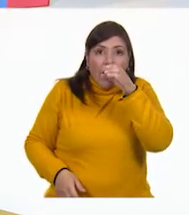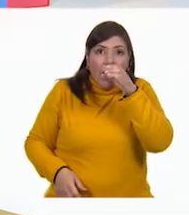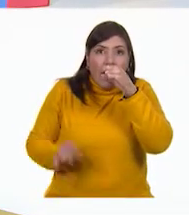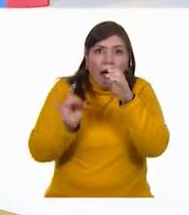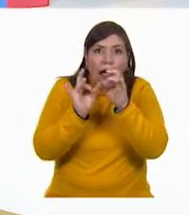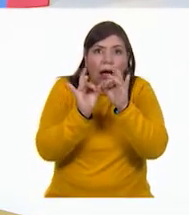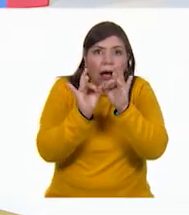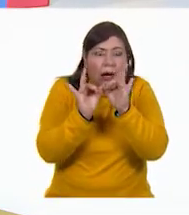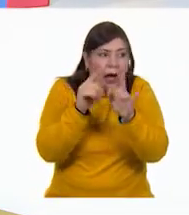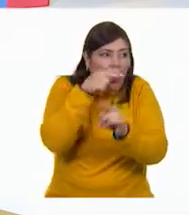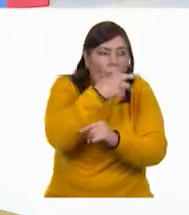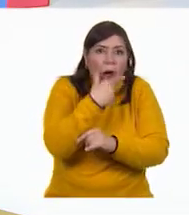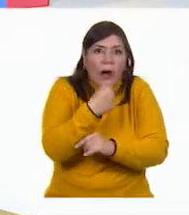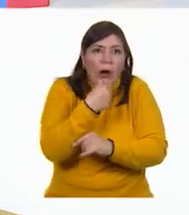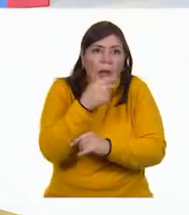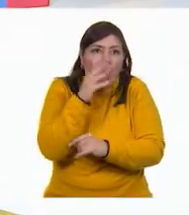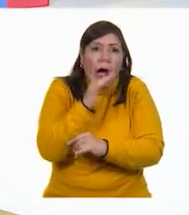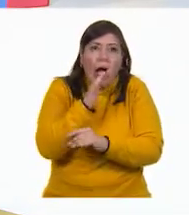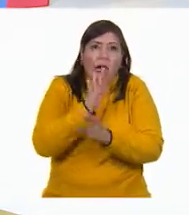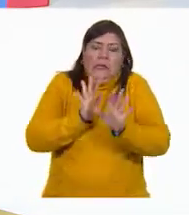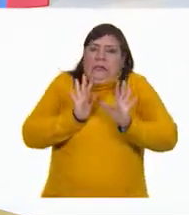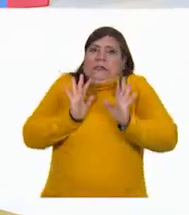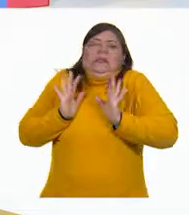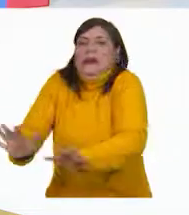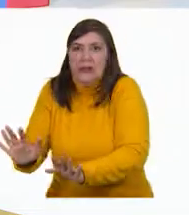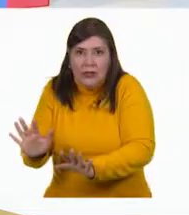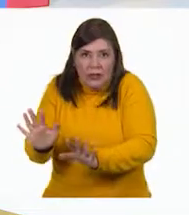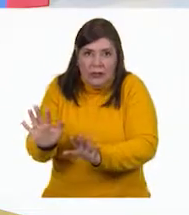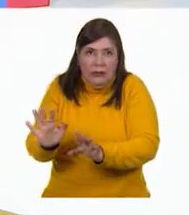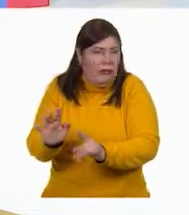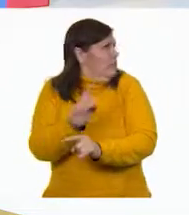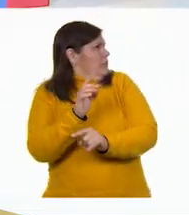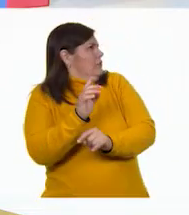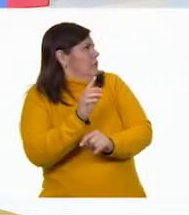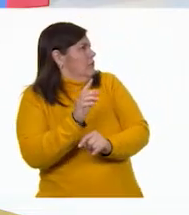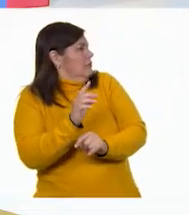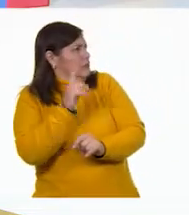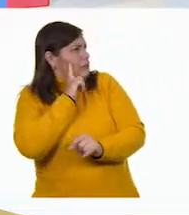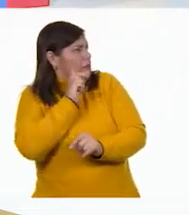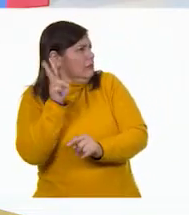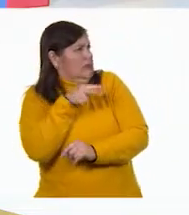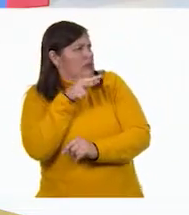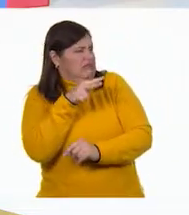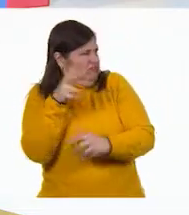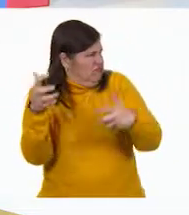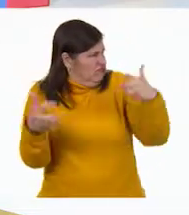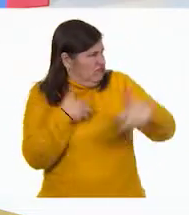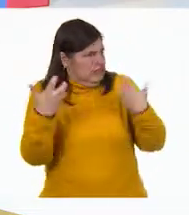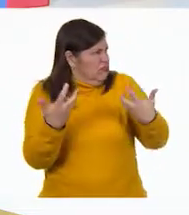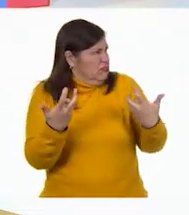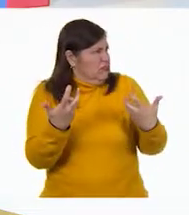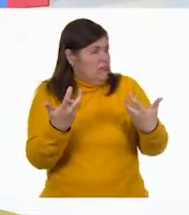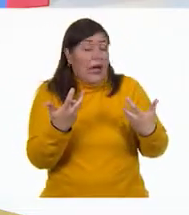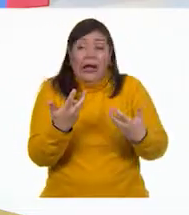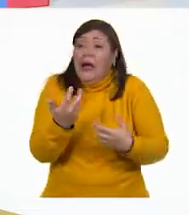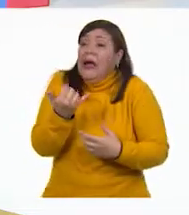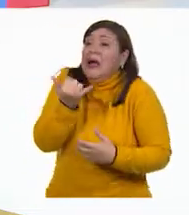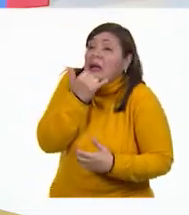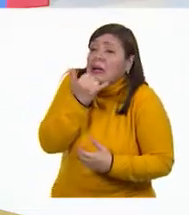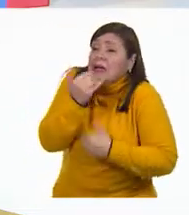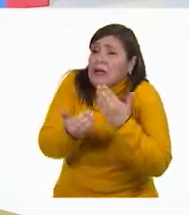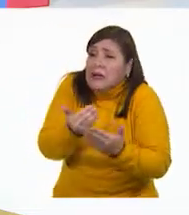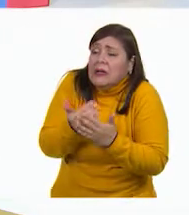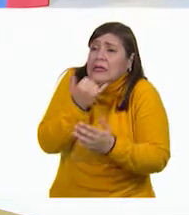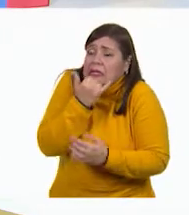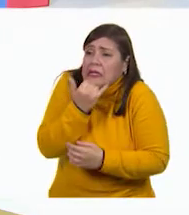él la empujó. La mujer lo miró sorprendida y bastante molesta. Él se disculpó, no sabía qué